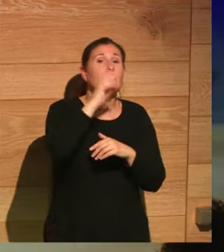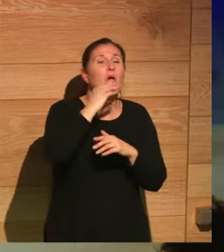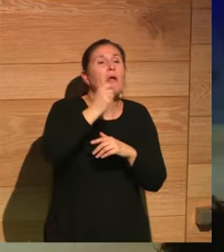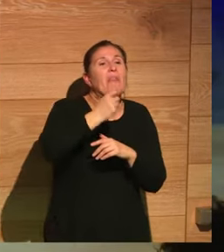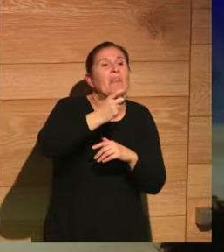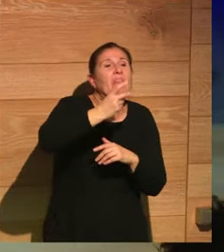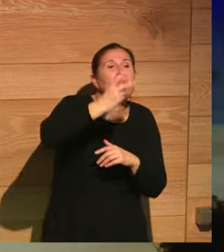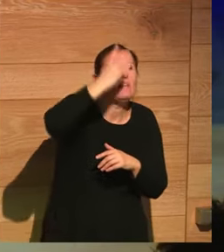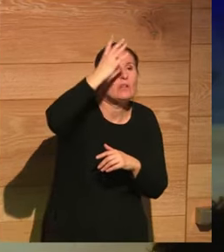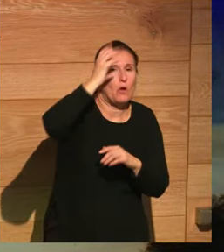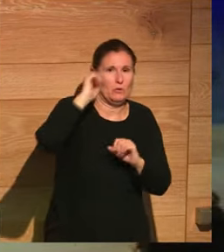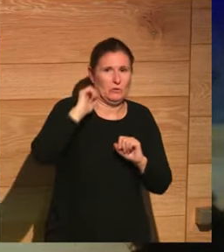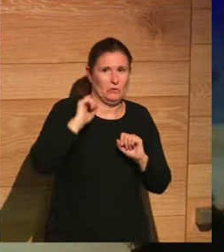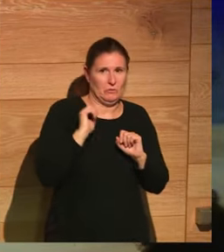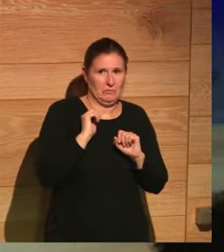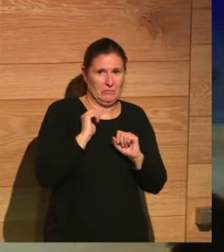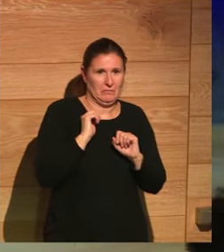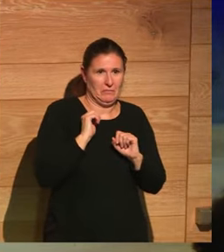edificios.